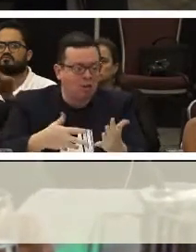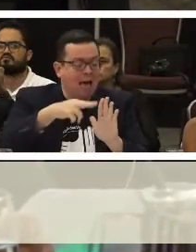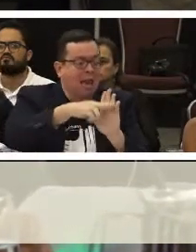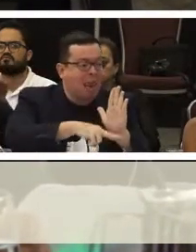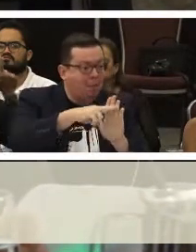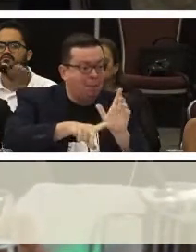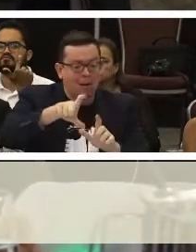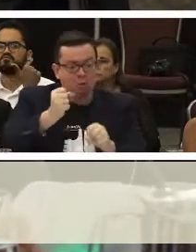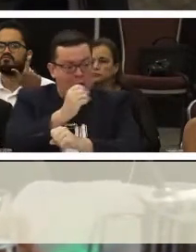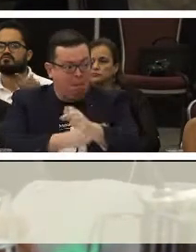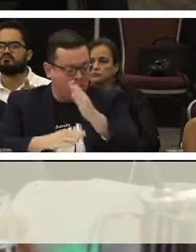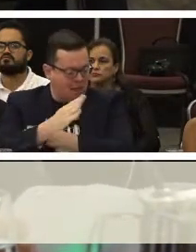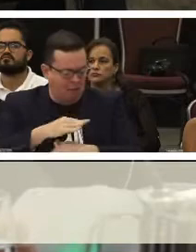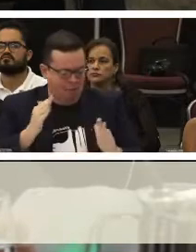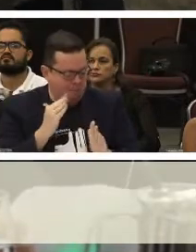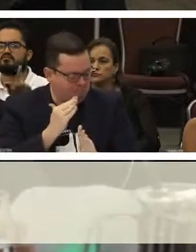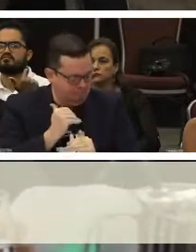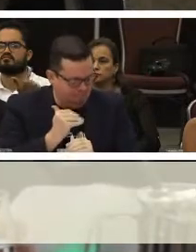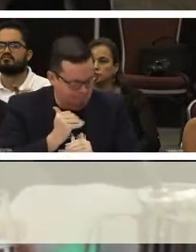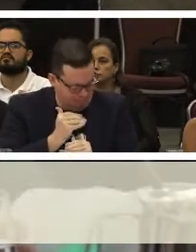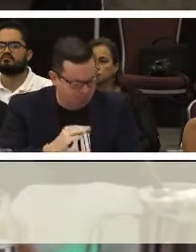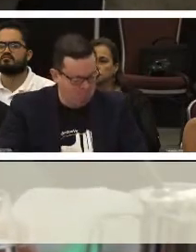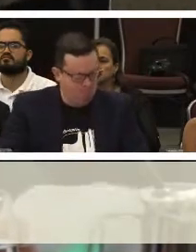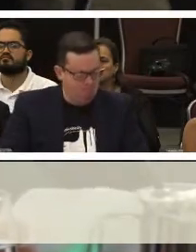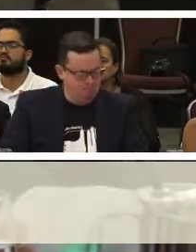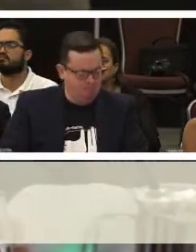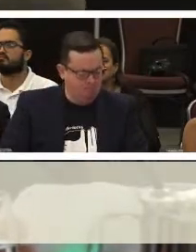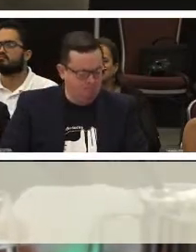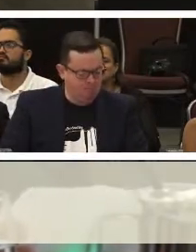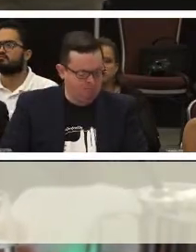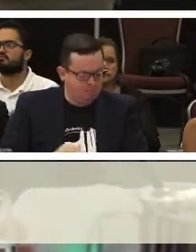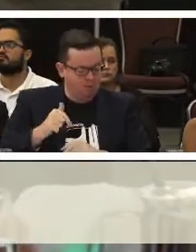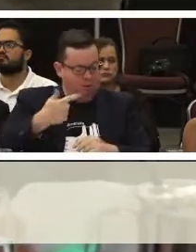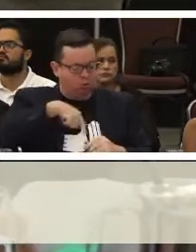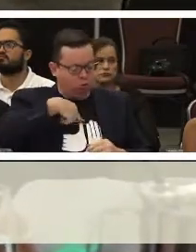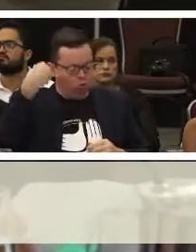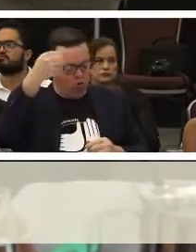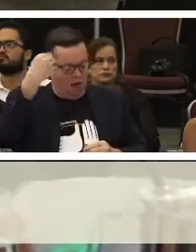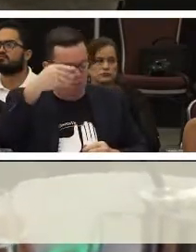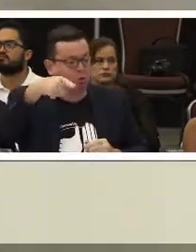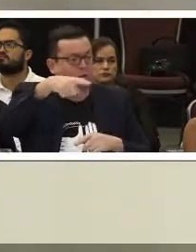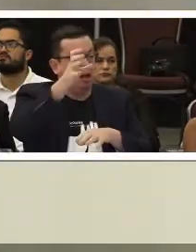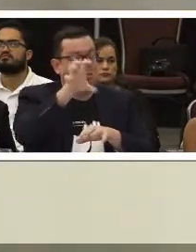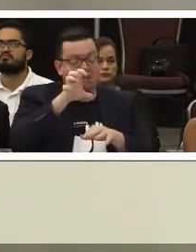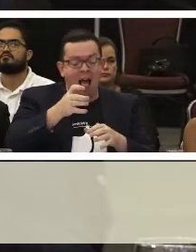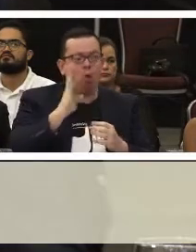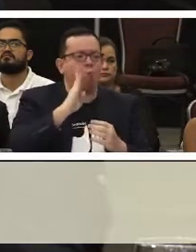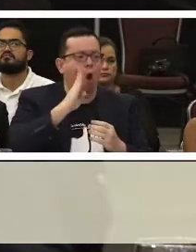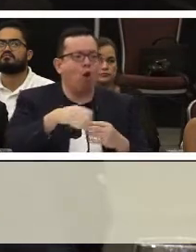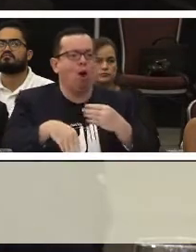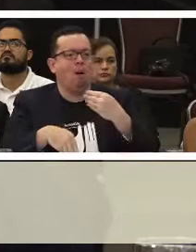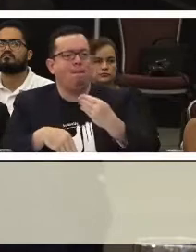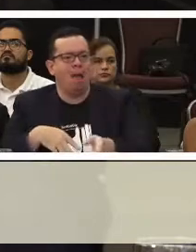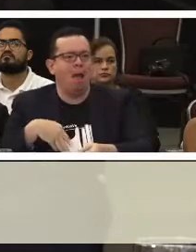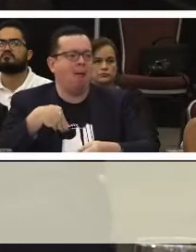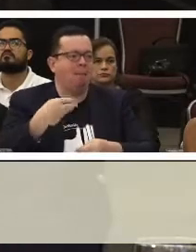que data del año 2007, pero a casi diez años de su aprobación, aún no se cuenta con un reglamento.